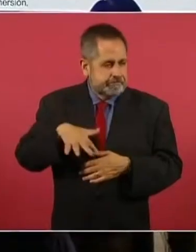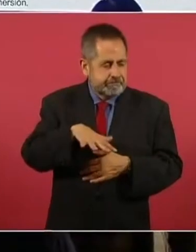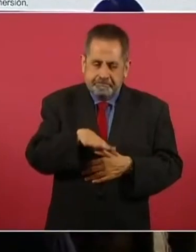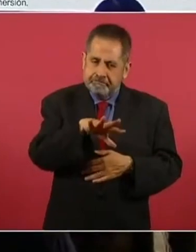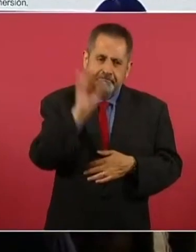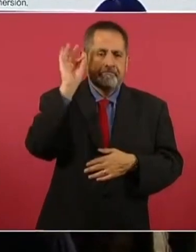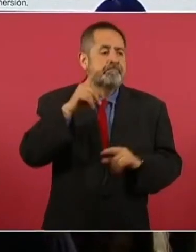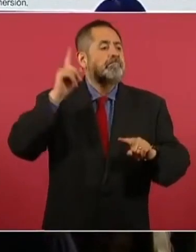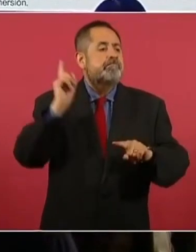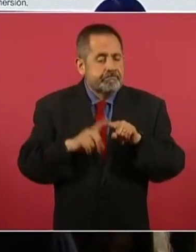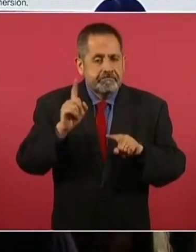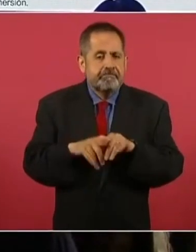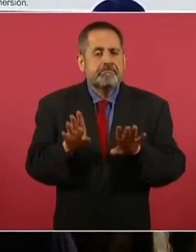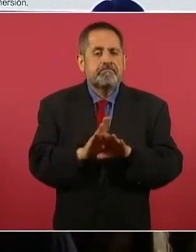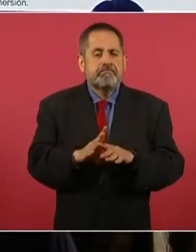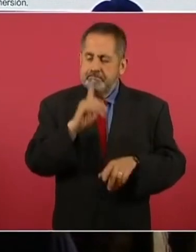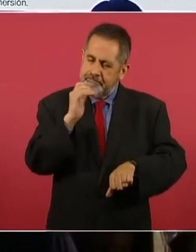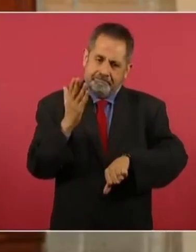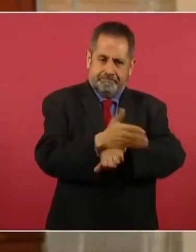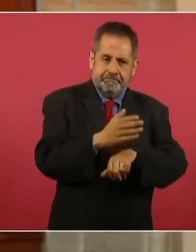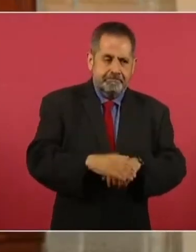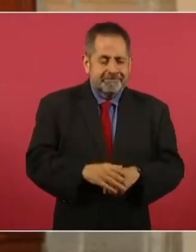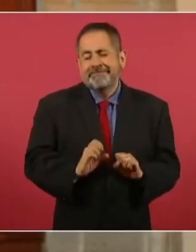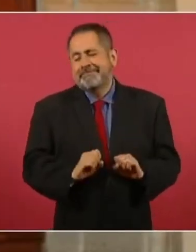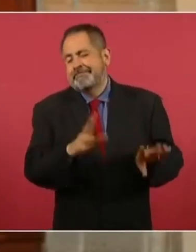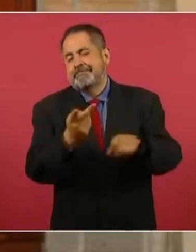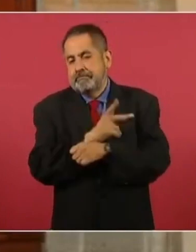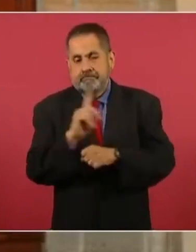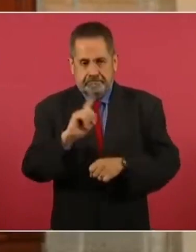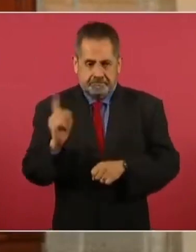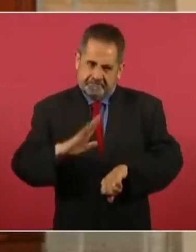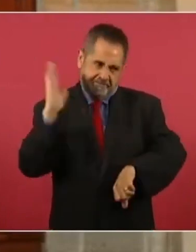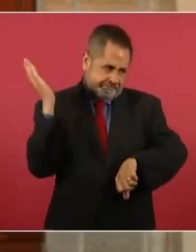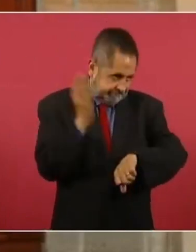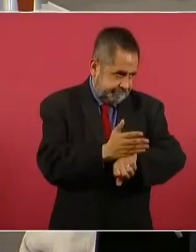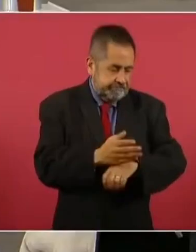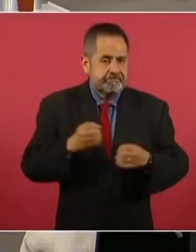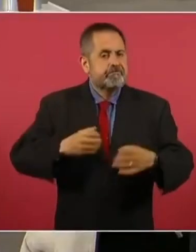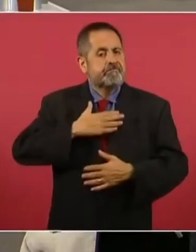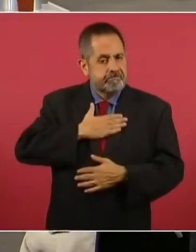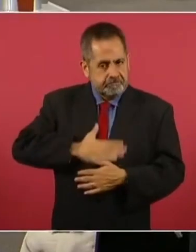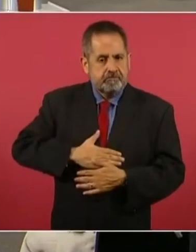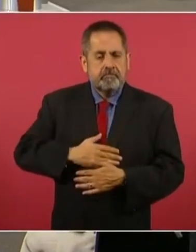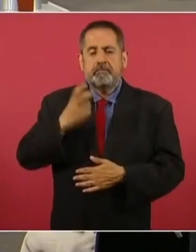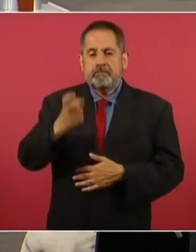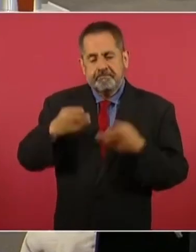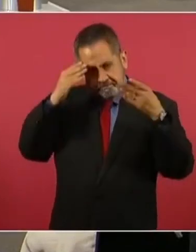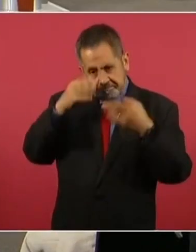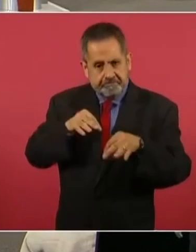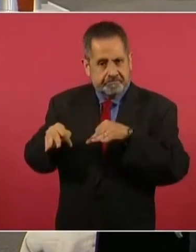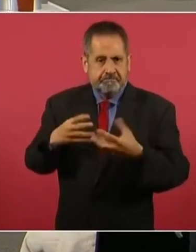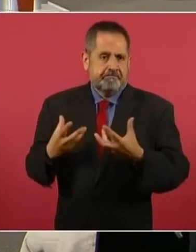verdad de los hechos que no haya impunidad y evidentemente que haya justicia y en ese sentido trabajaremos en